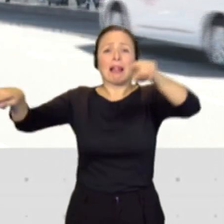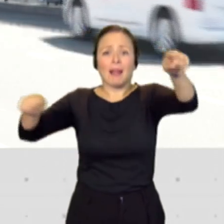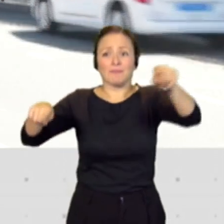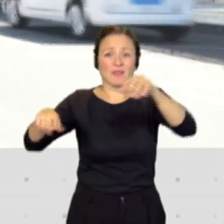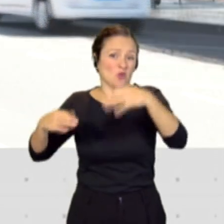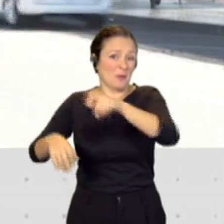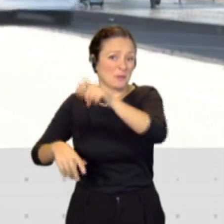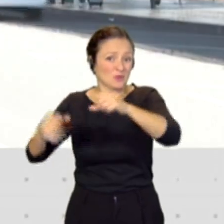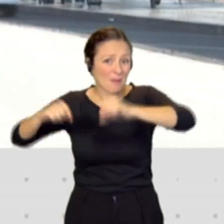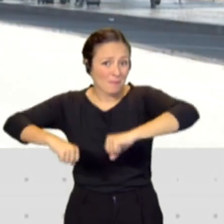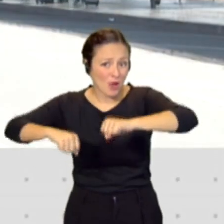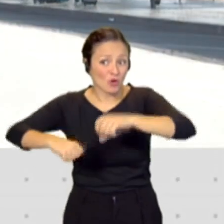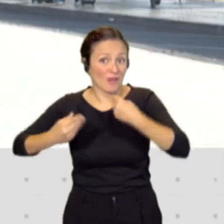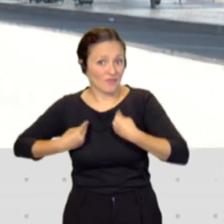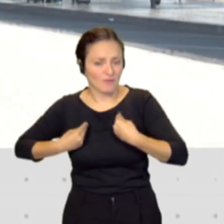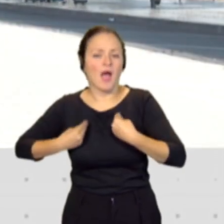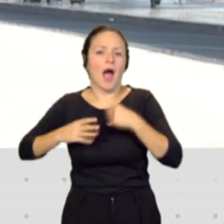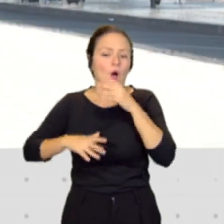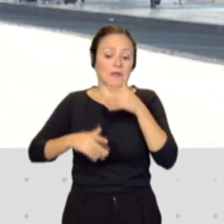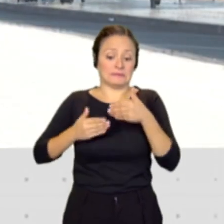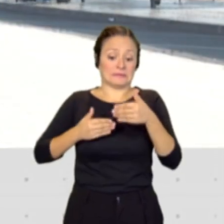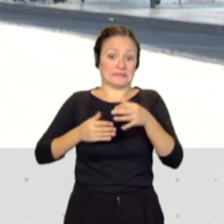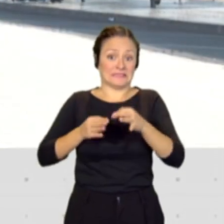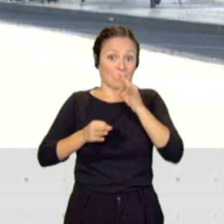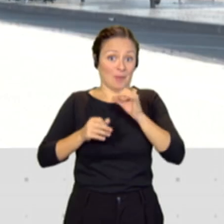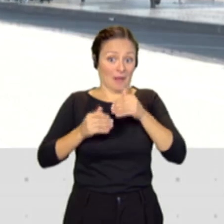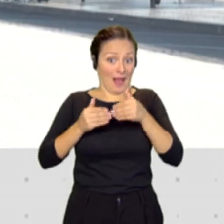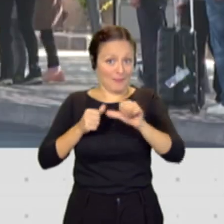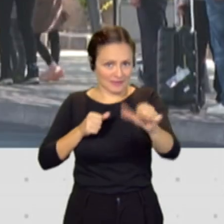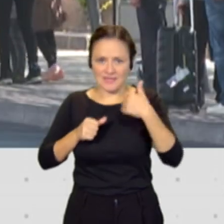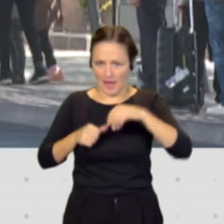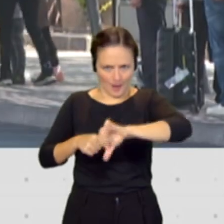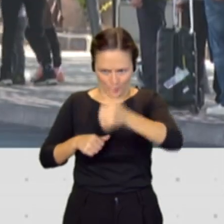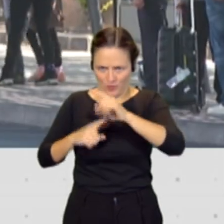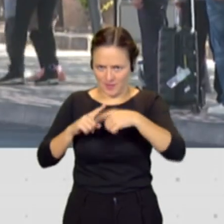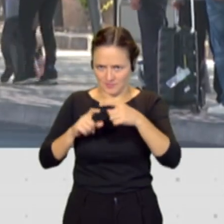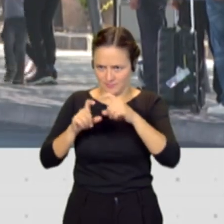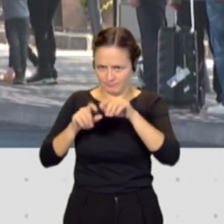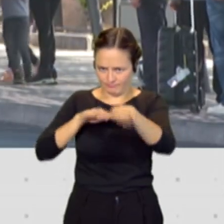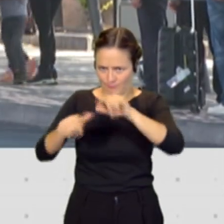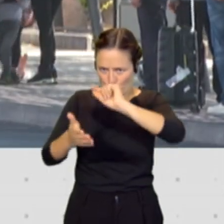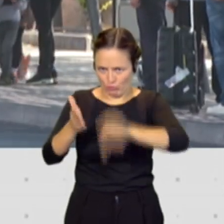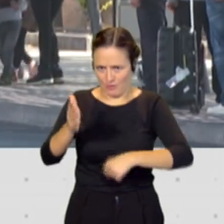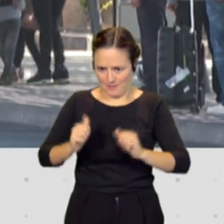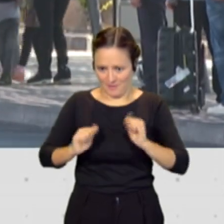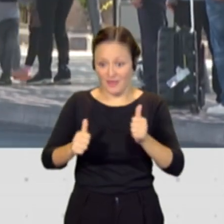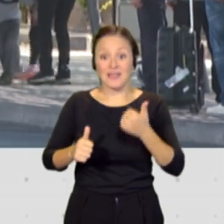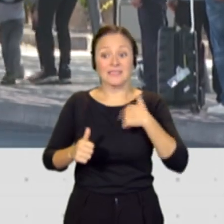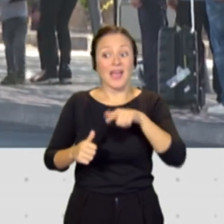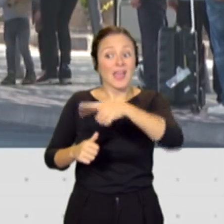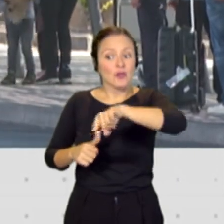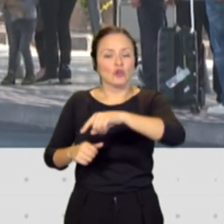envejecida hemos puesto en marcha a partir de septiembre ya lo hemos aprobado y lo hemos licitado para que puedan tener un servicio